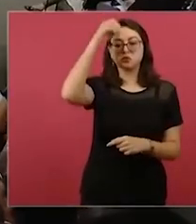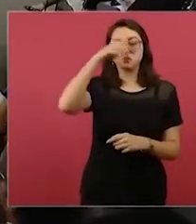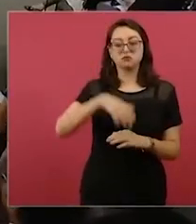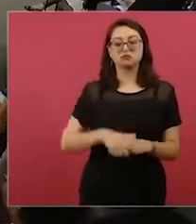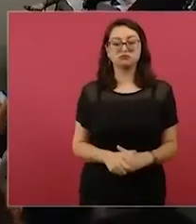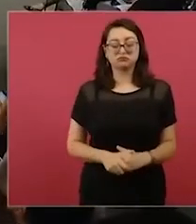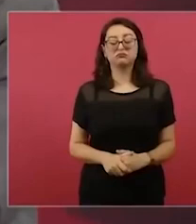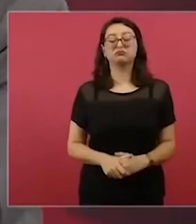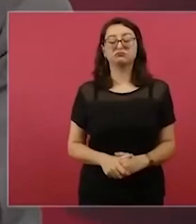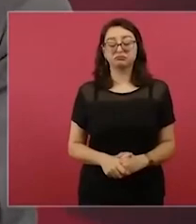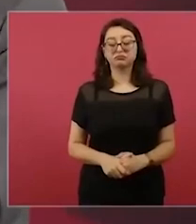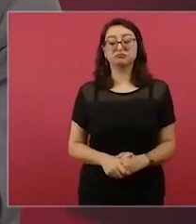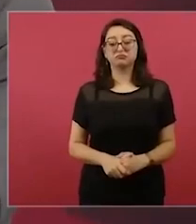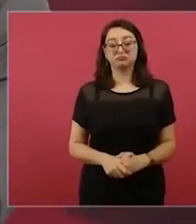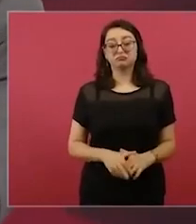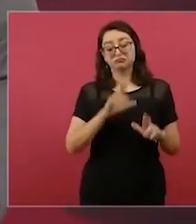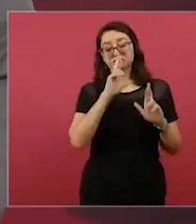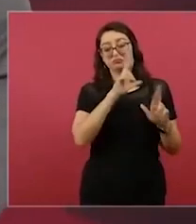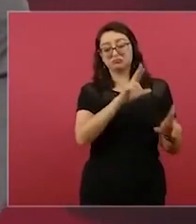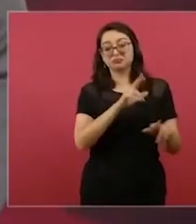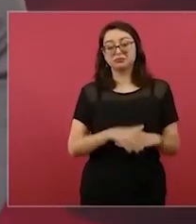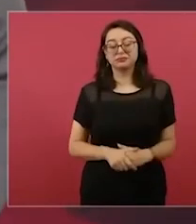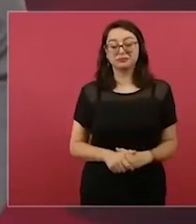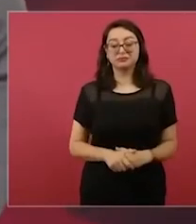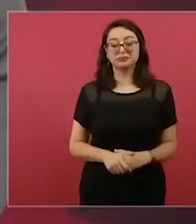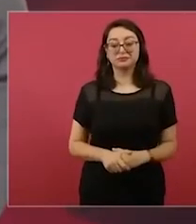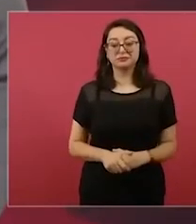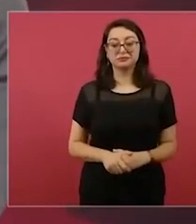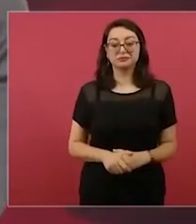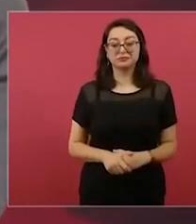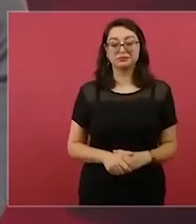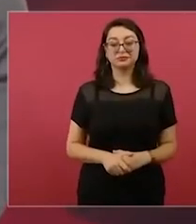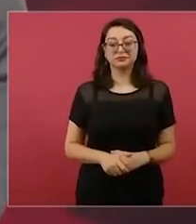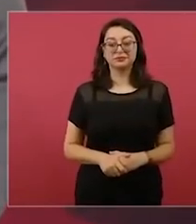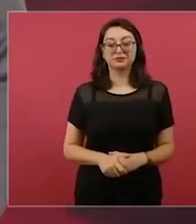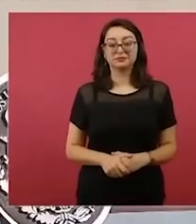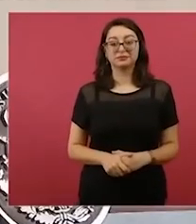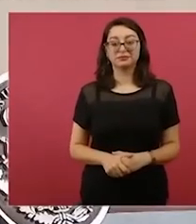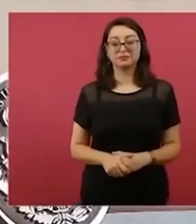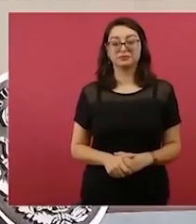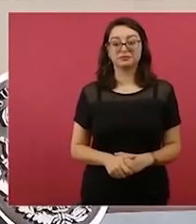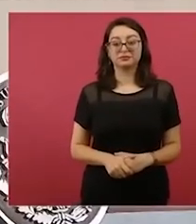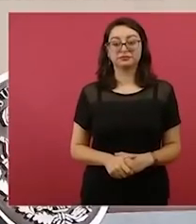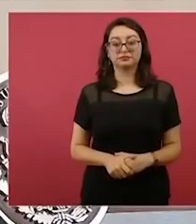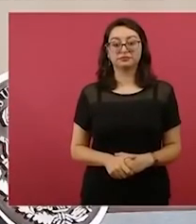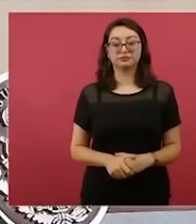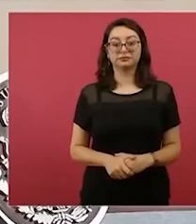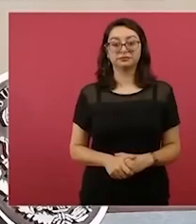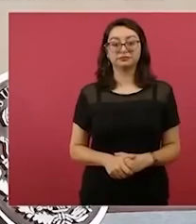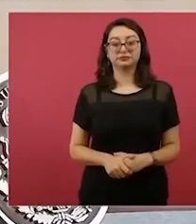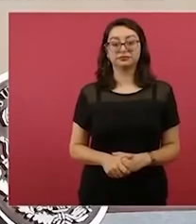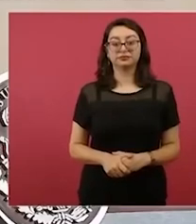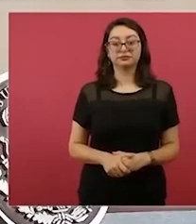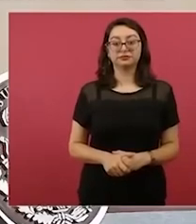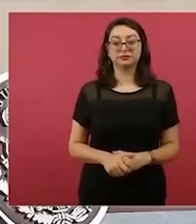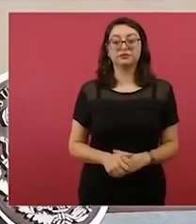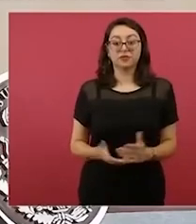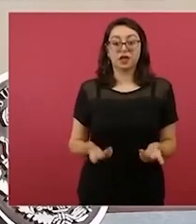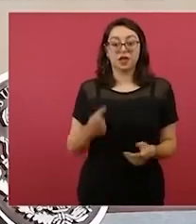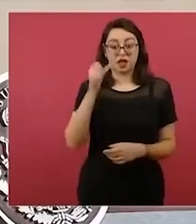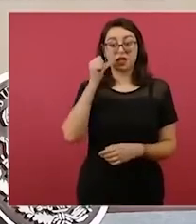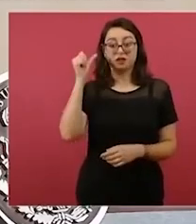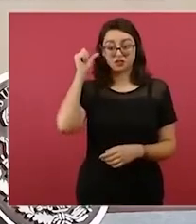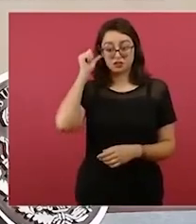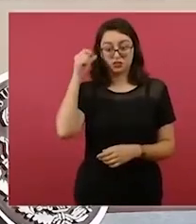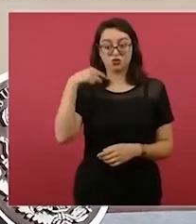significado y su uso pueden provocar reacciones no previstas, especialmente si son mencionadas desde la tribuna del Poder